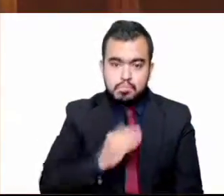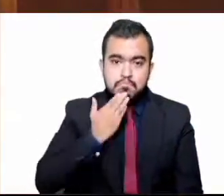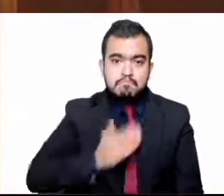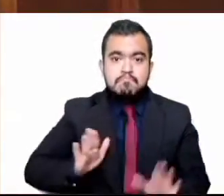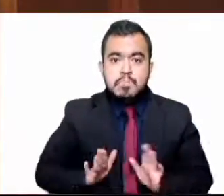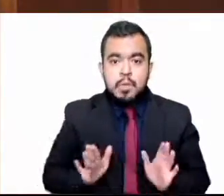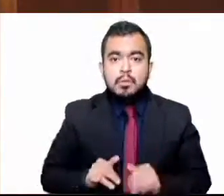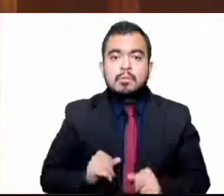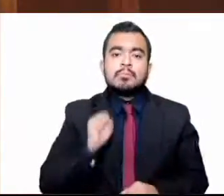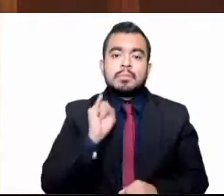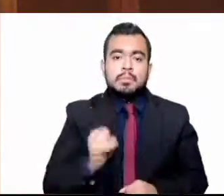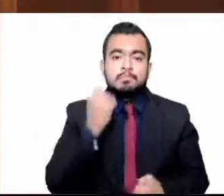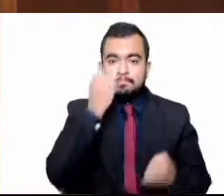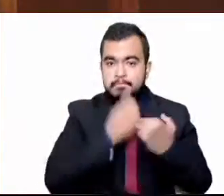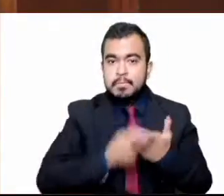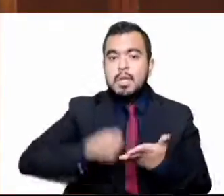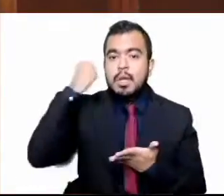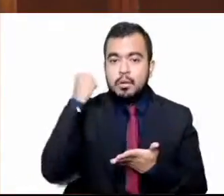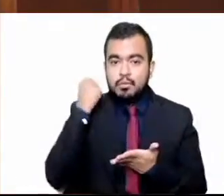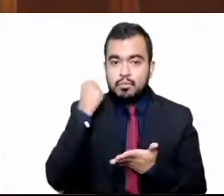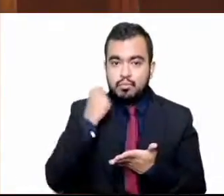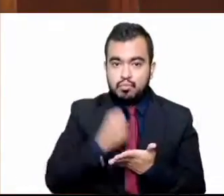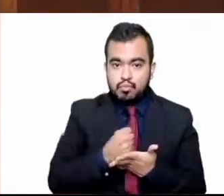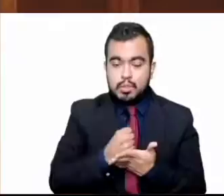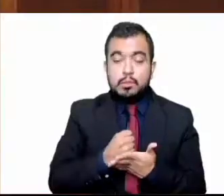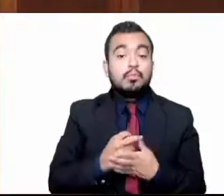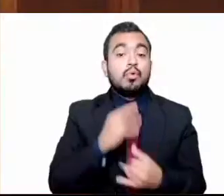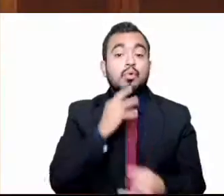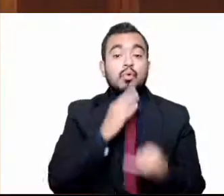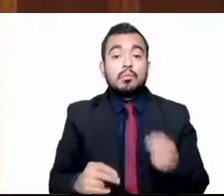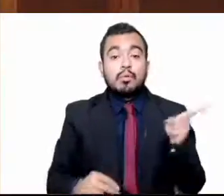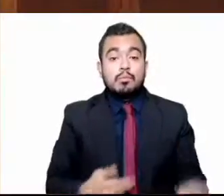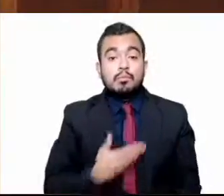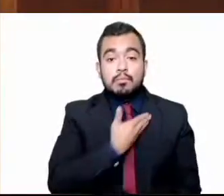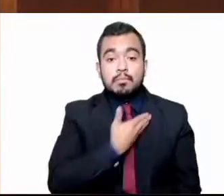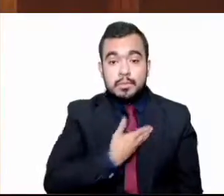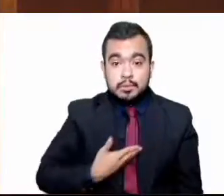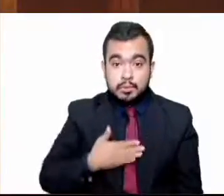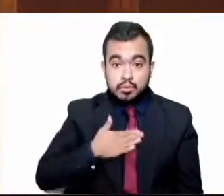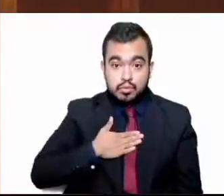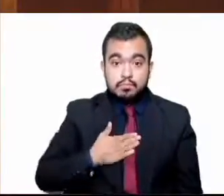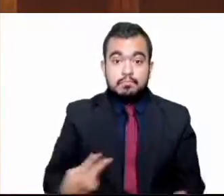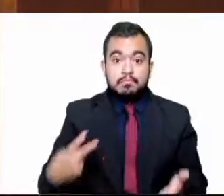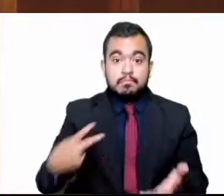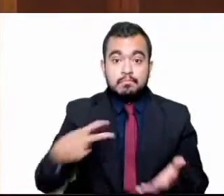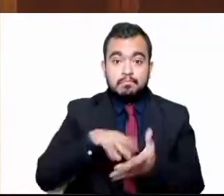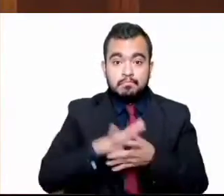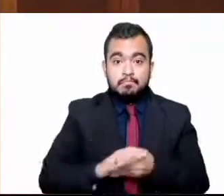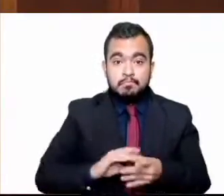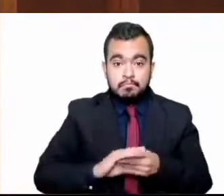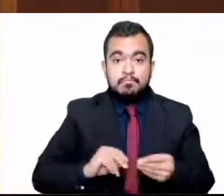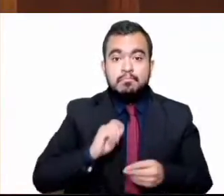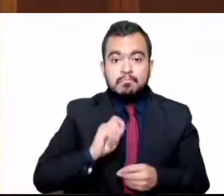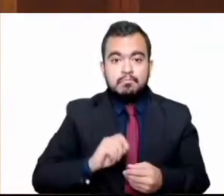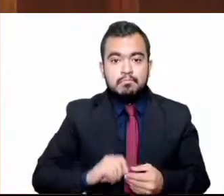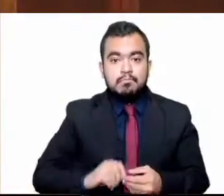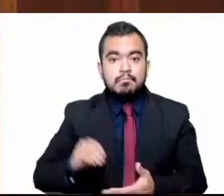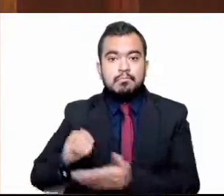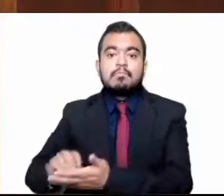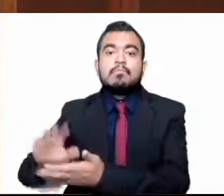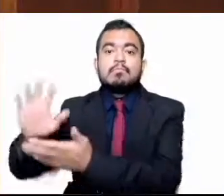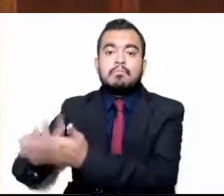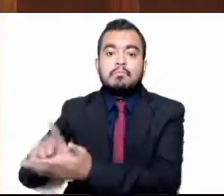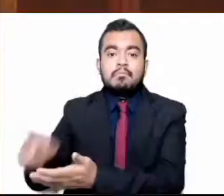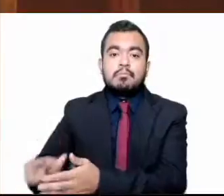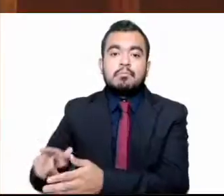Finalmente, solicito a la Presidencia que mi intervención se integre en su totalidad en la Gaceta Parlamentaria y el